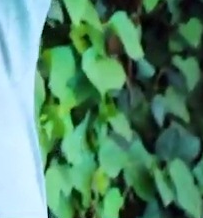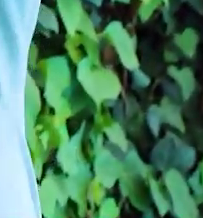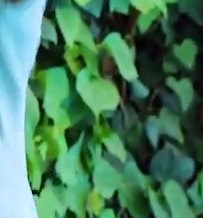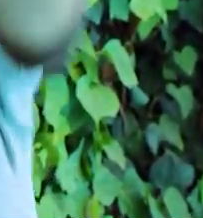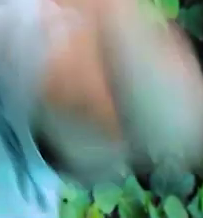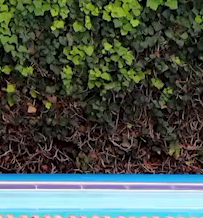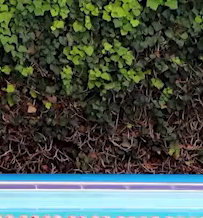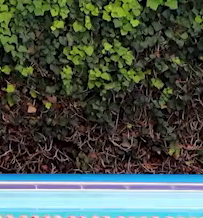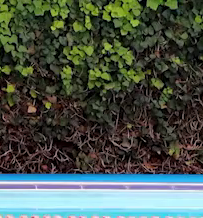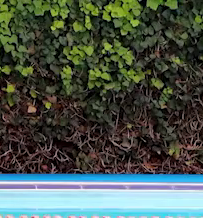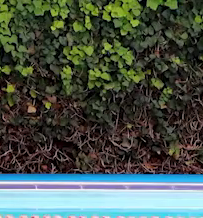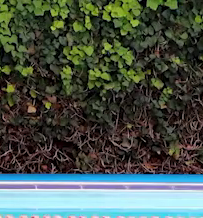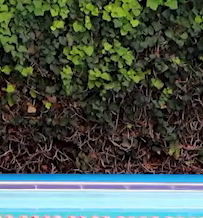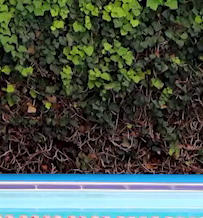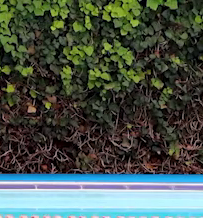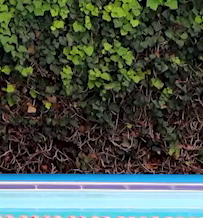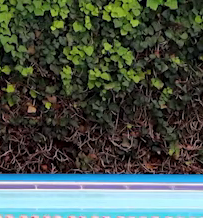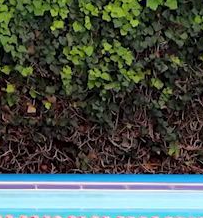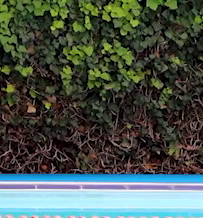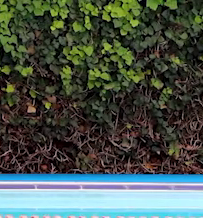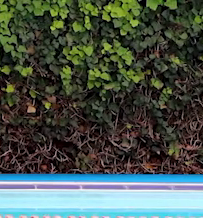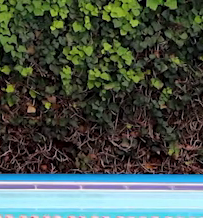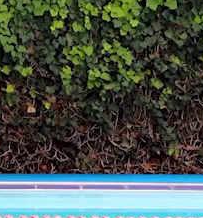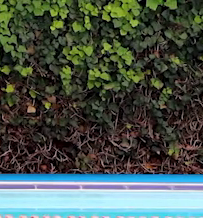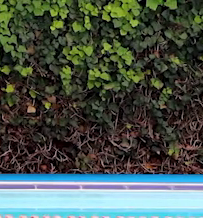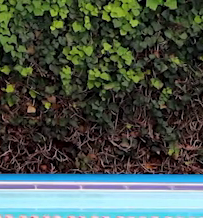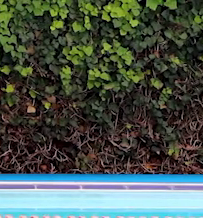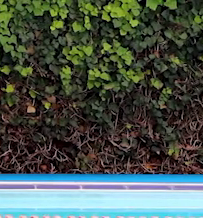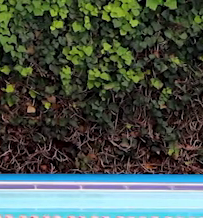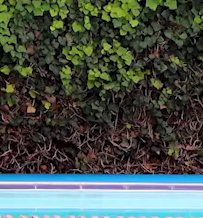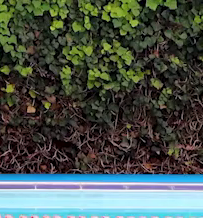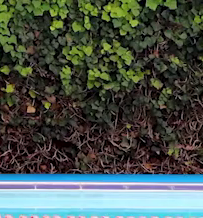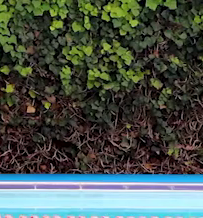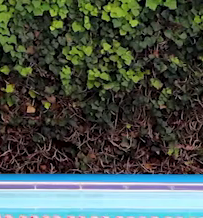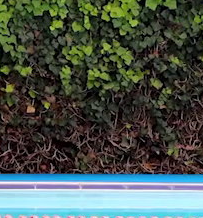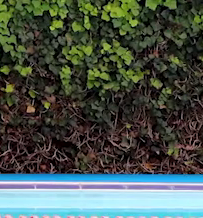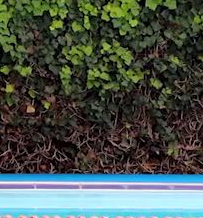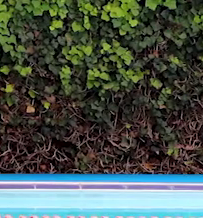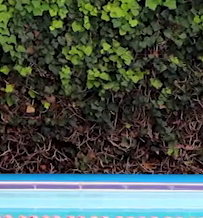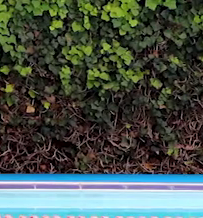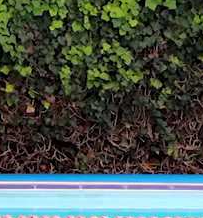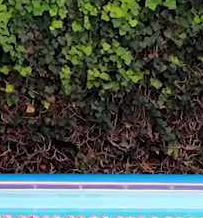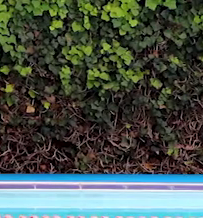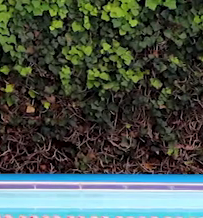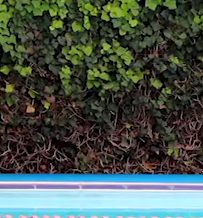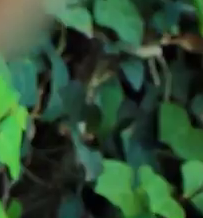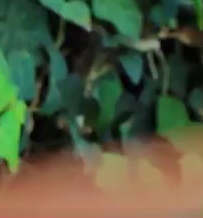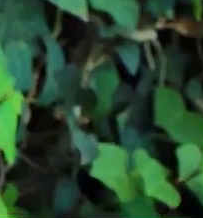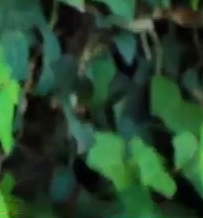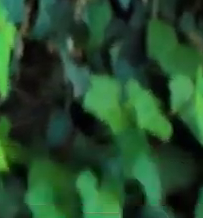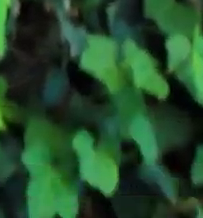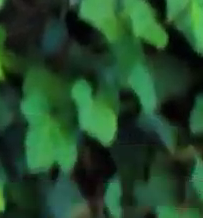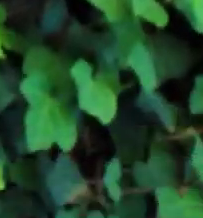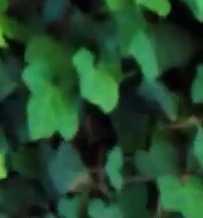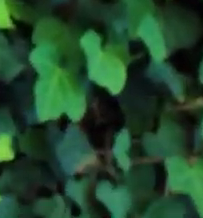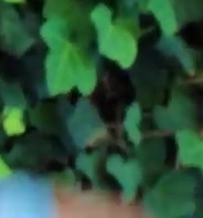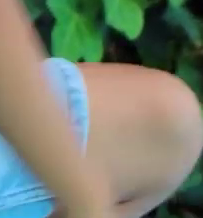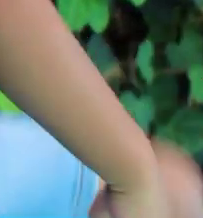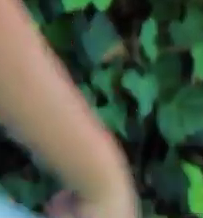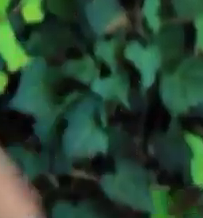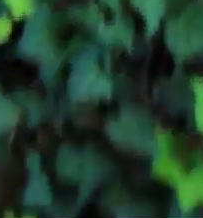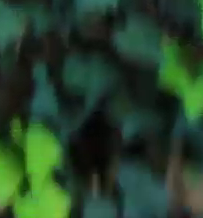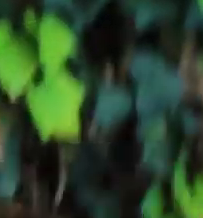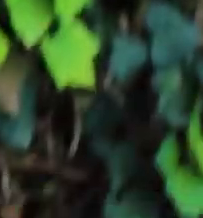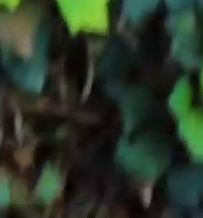Una más. Una más. Acuérdate. Elevas rodilla y la mano